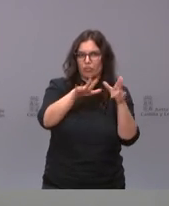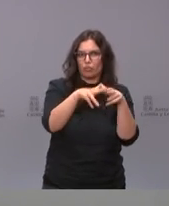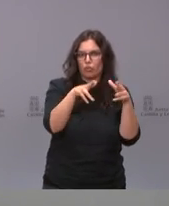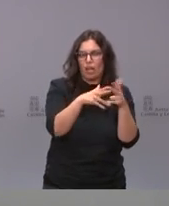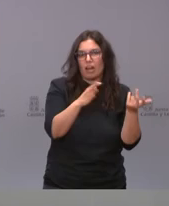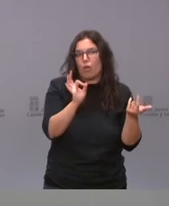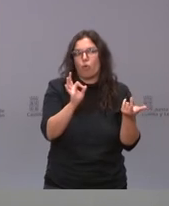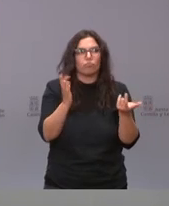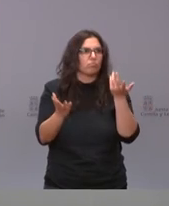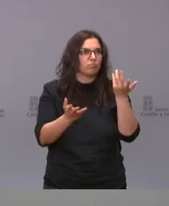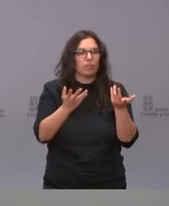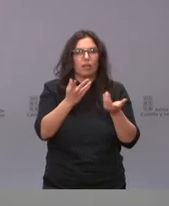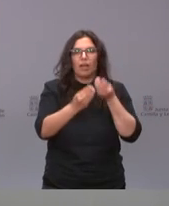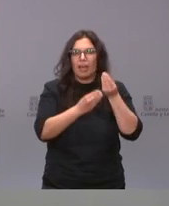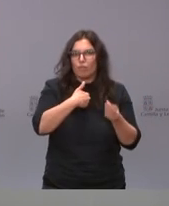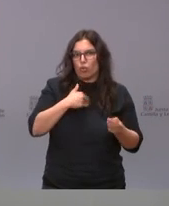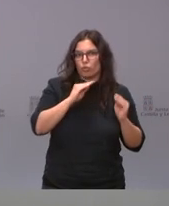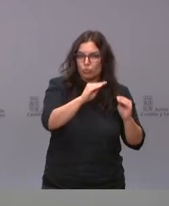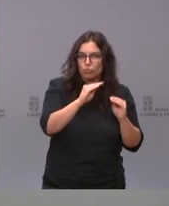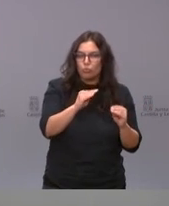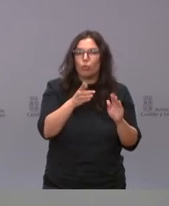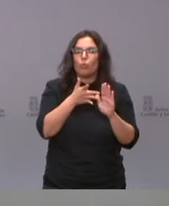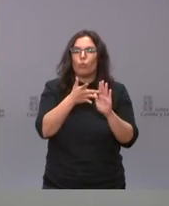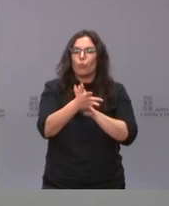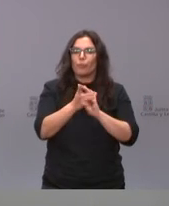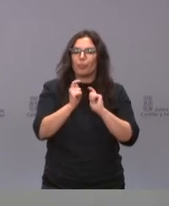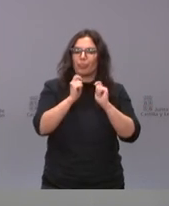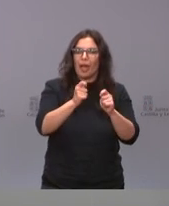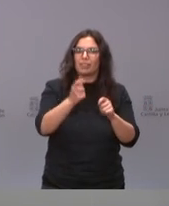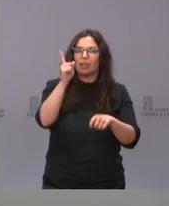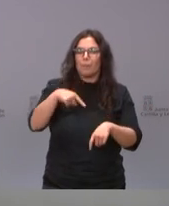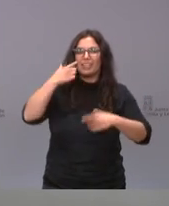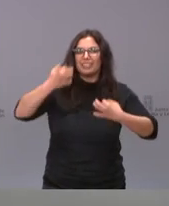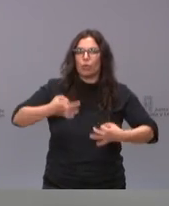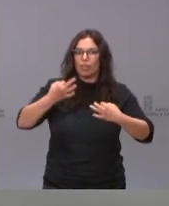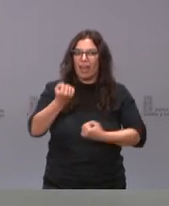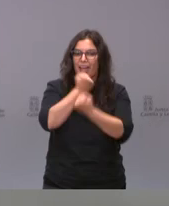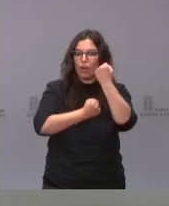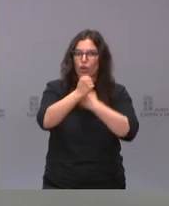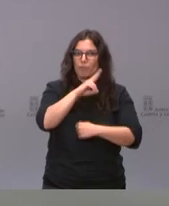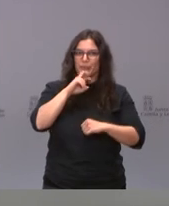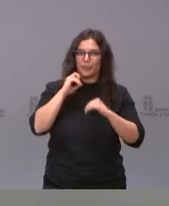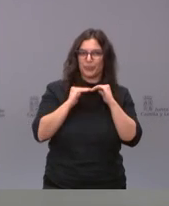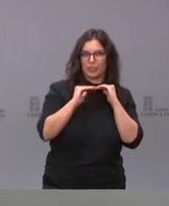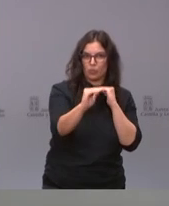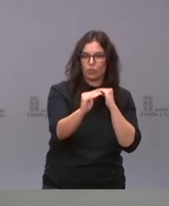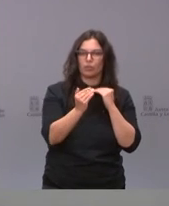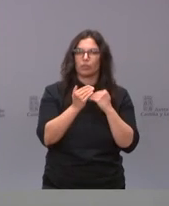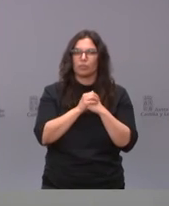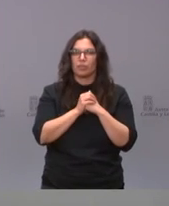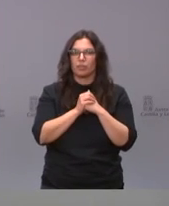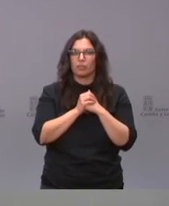están desarrollando esas funciones una garantía también económica de sostenibilidad una garantía de